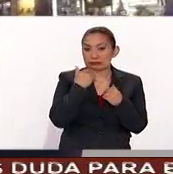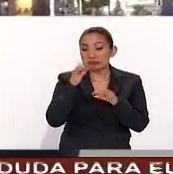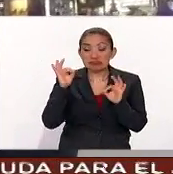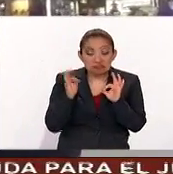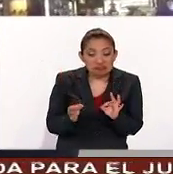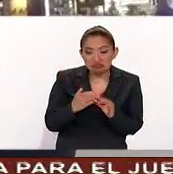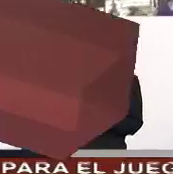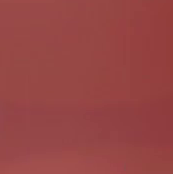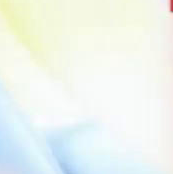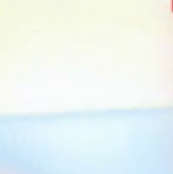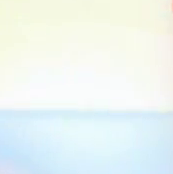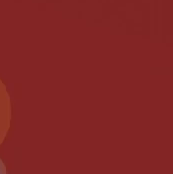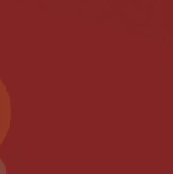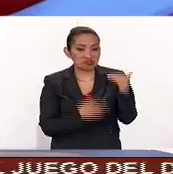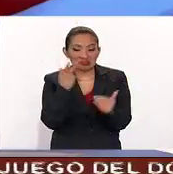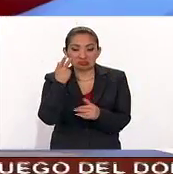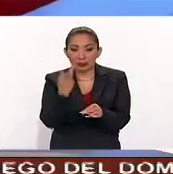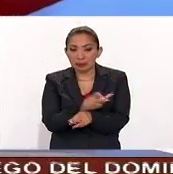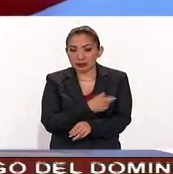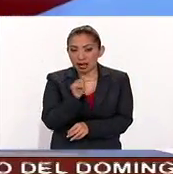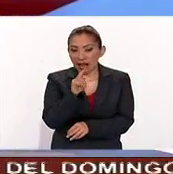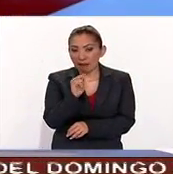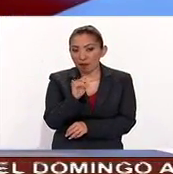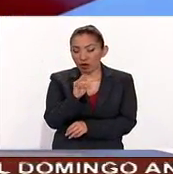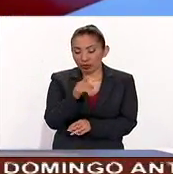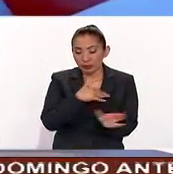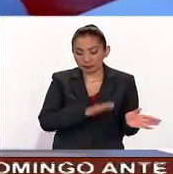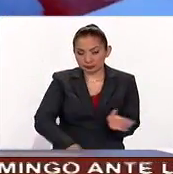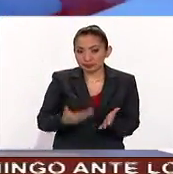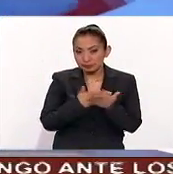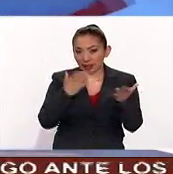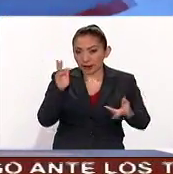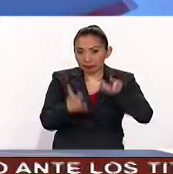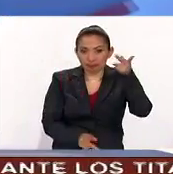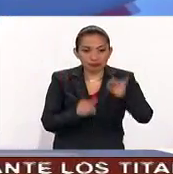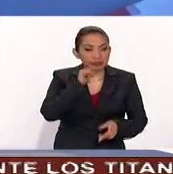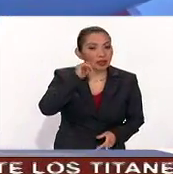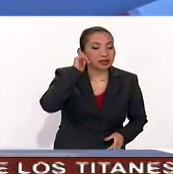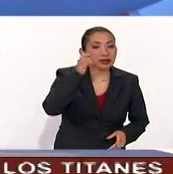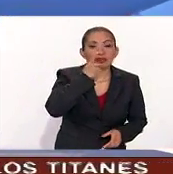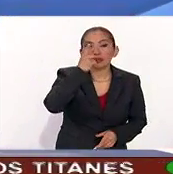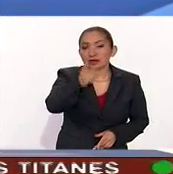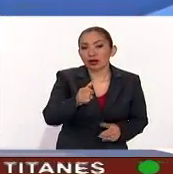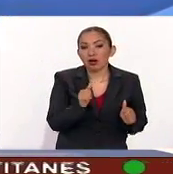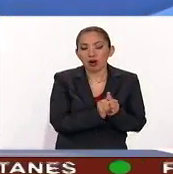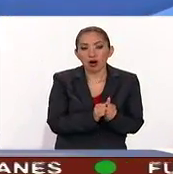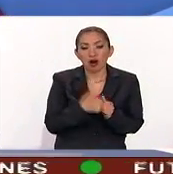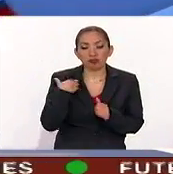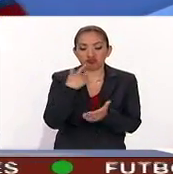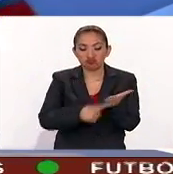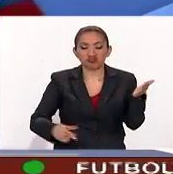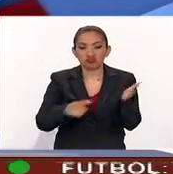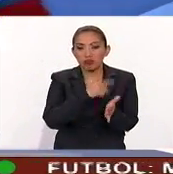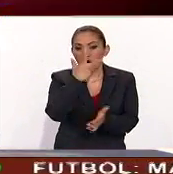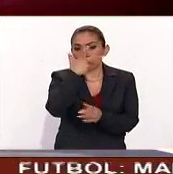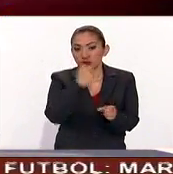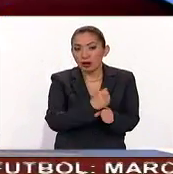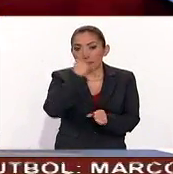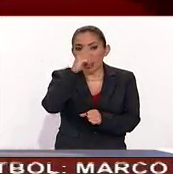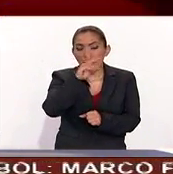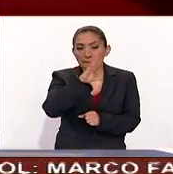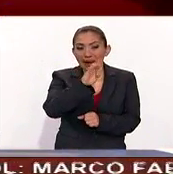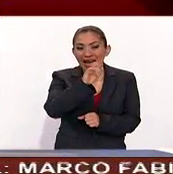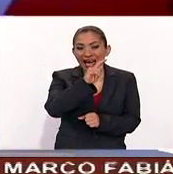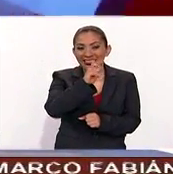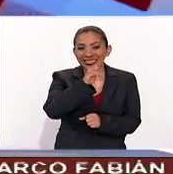mucho tiempo vamos a ver qué es lo que sucede con Alan Pulido ahora platiquemos de lo que ayer comentábamos con la suspensión de 8 años para Blatter